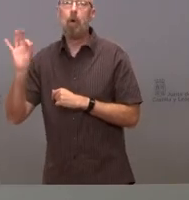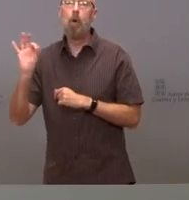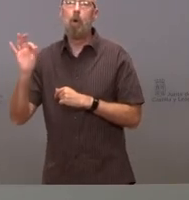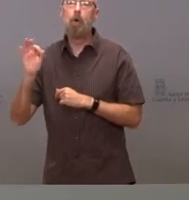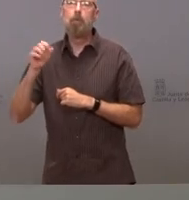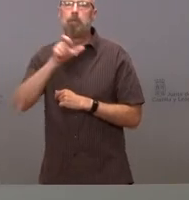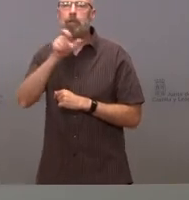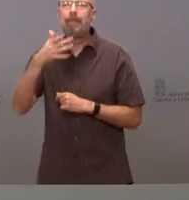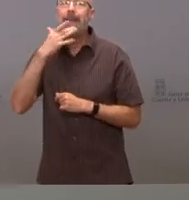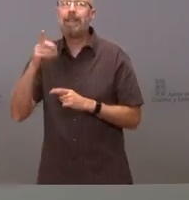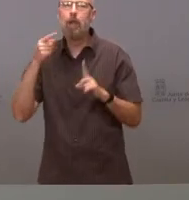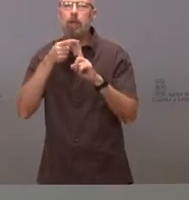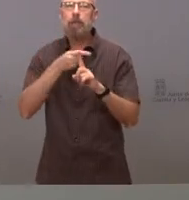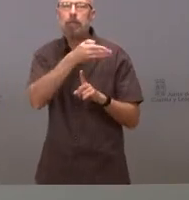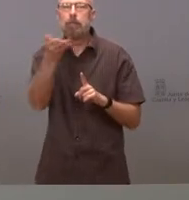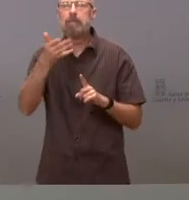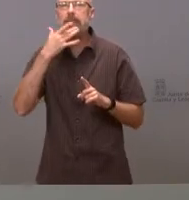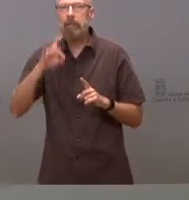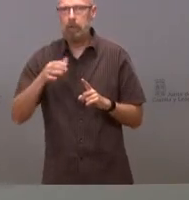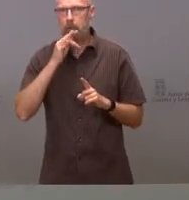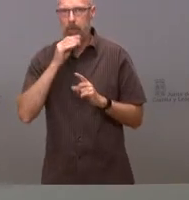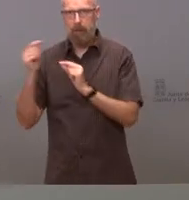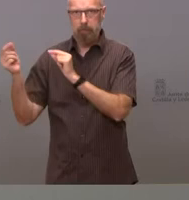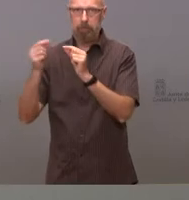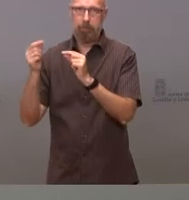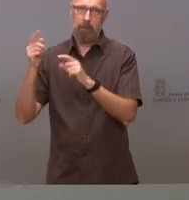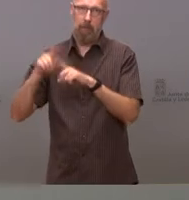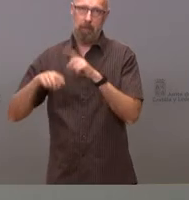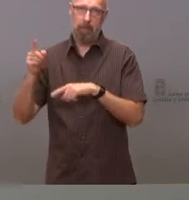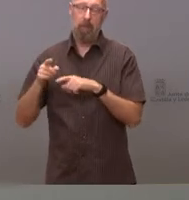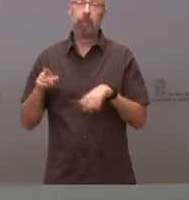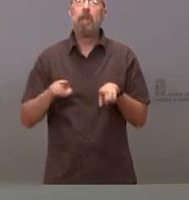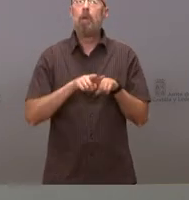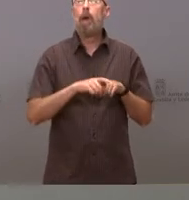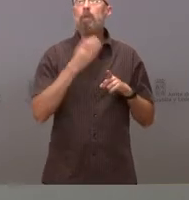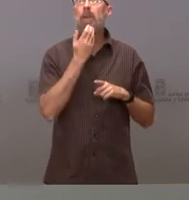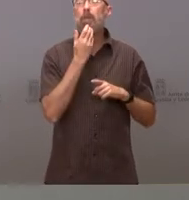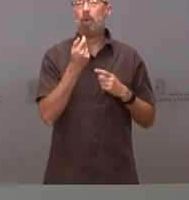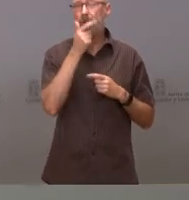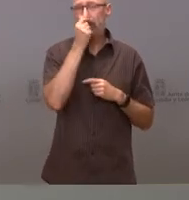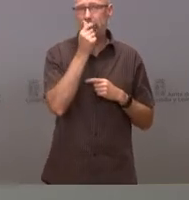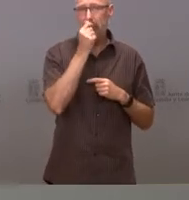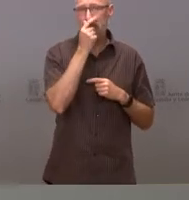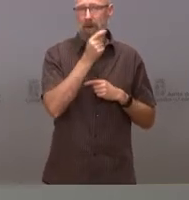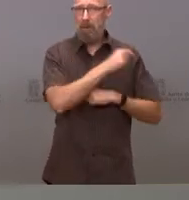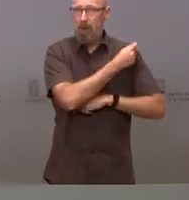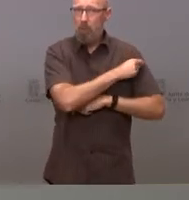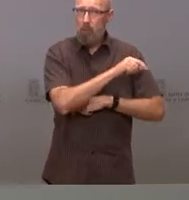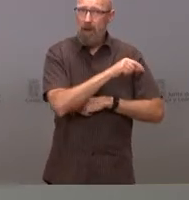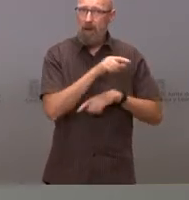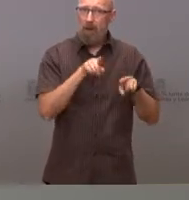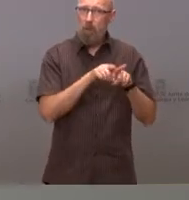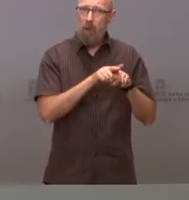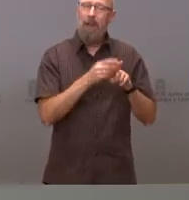llegar a parecerse a lo que sucede con la vacuna de la gripe, que se circunscribe a determinadas poblaciones diana.